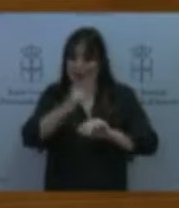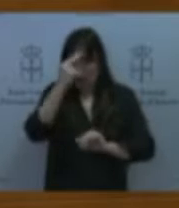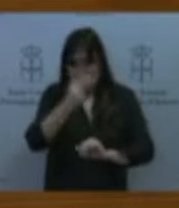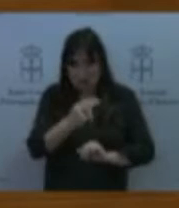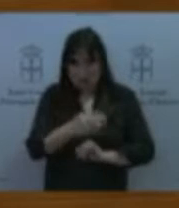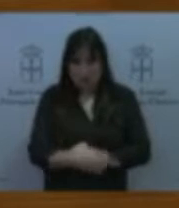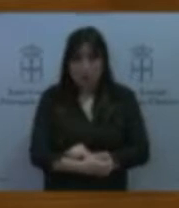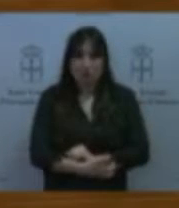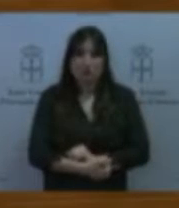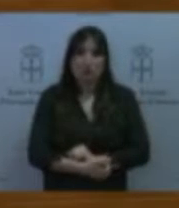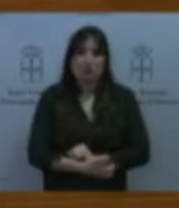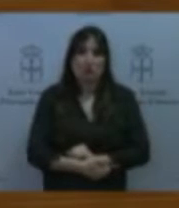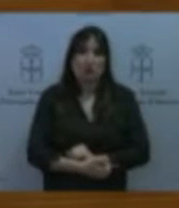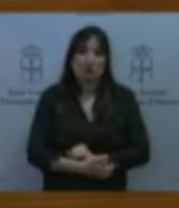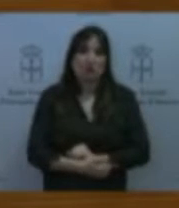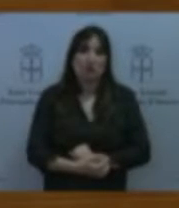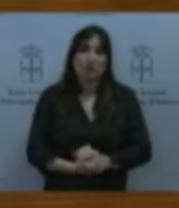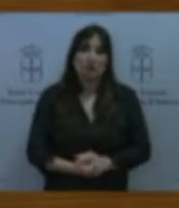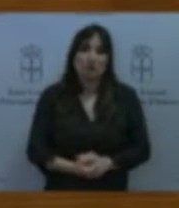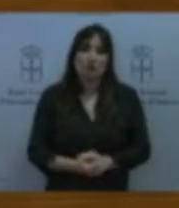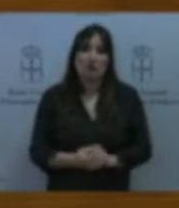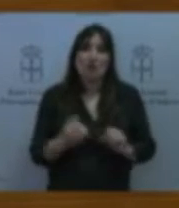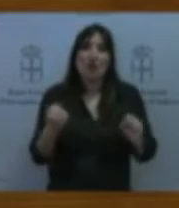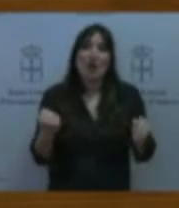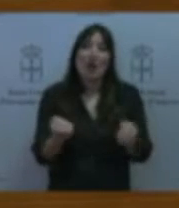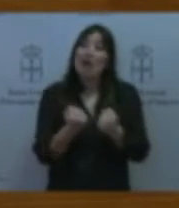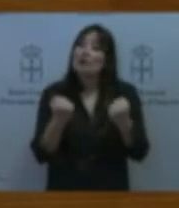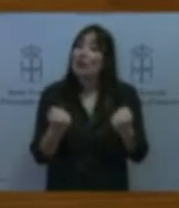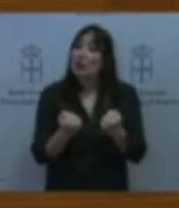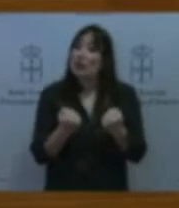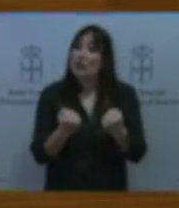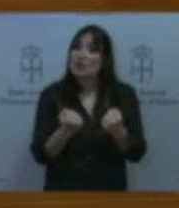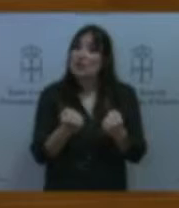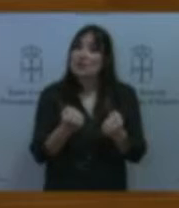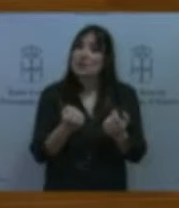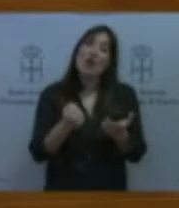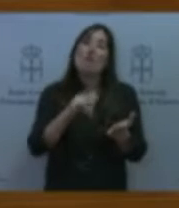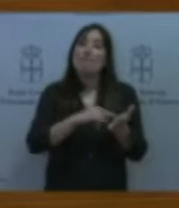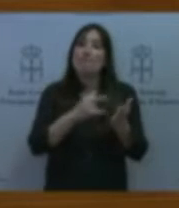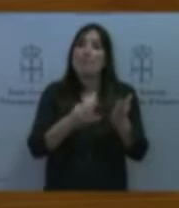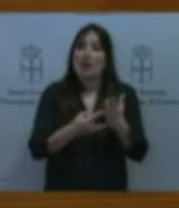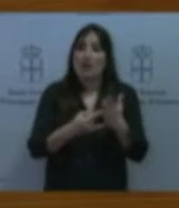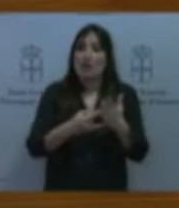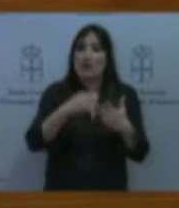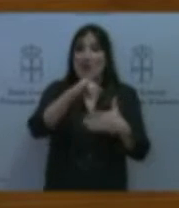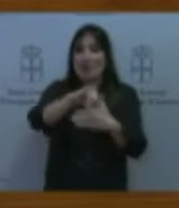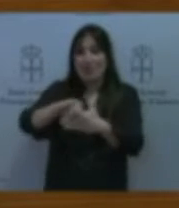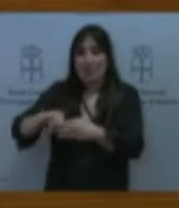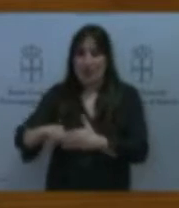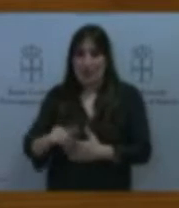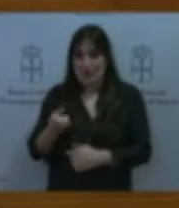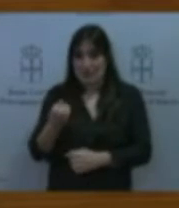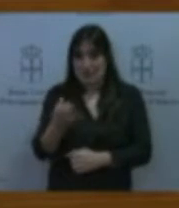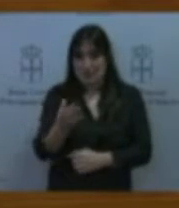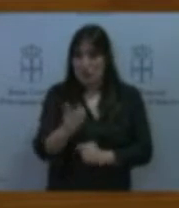Las actuaciones. Plan de cercanías, señoría. Cumplimiento estricto, llevar a cabo la programación establecida